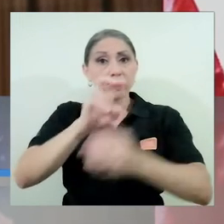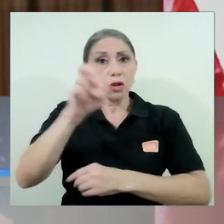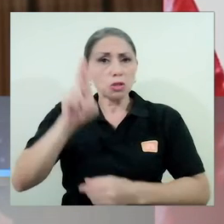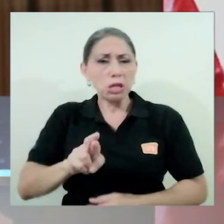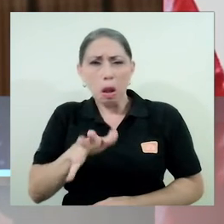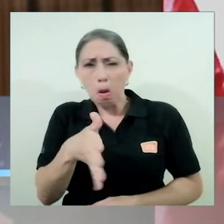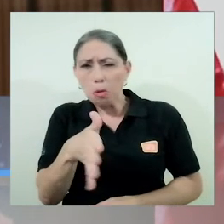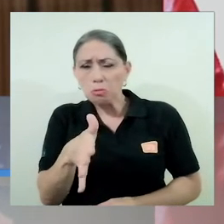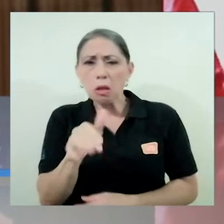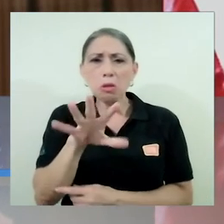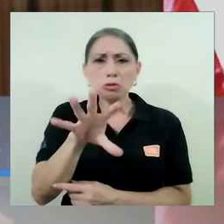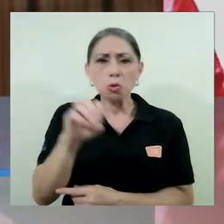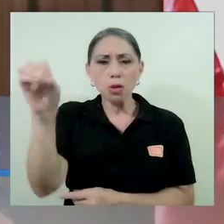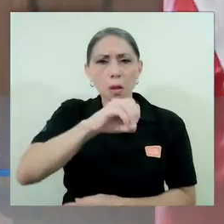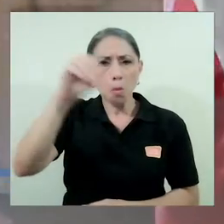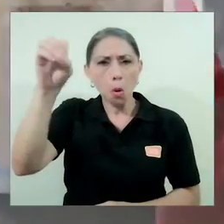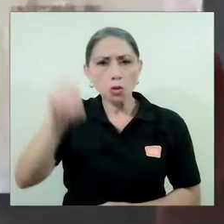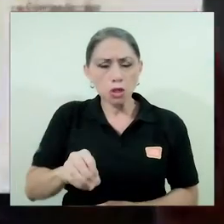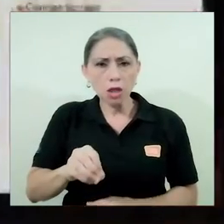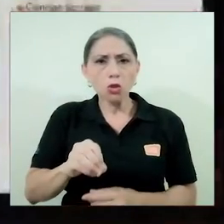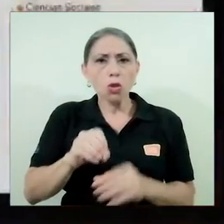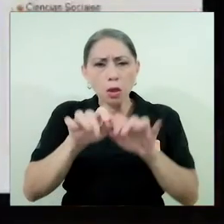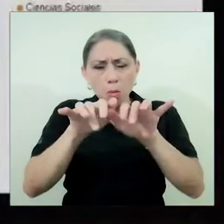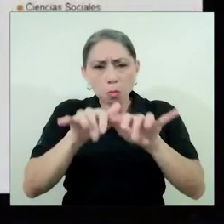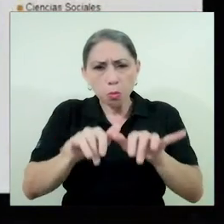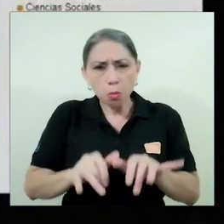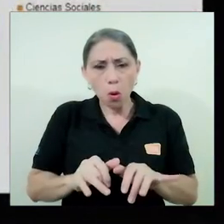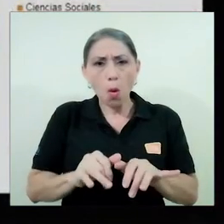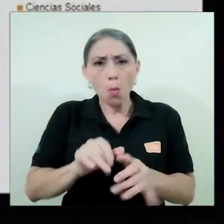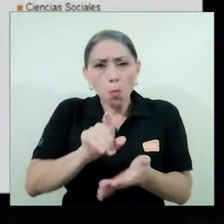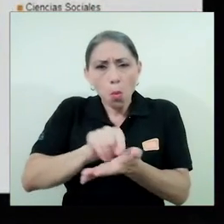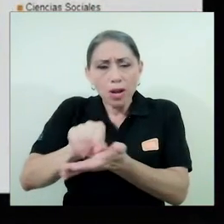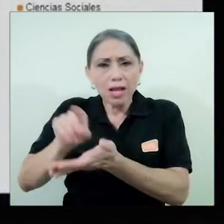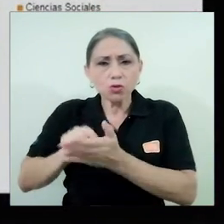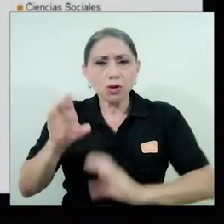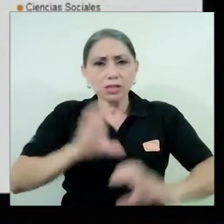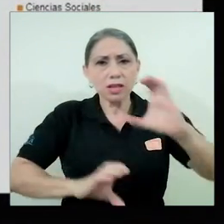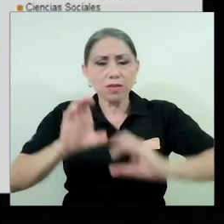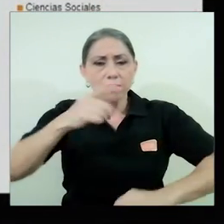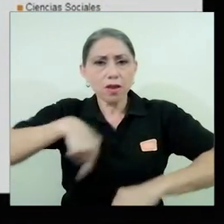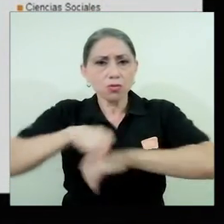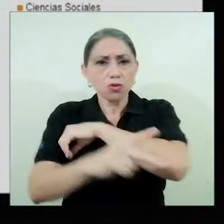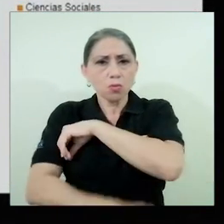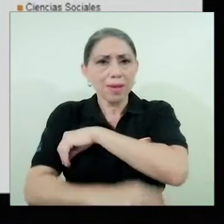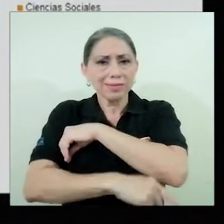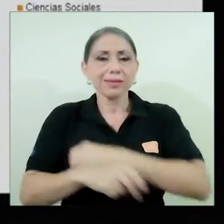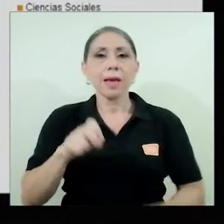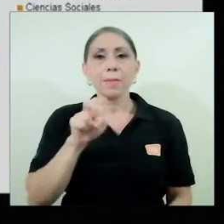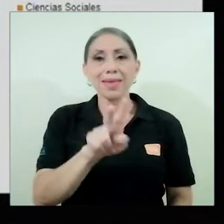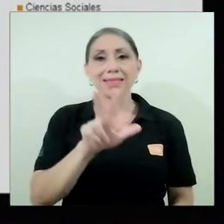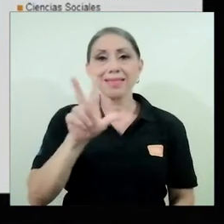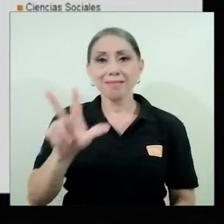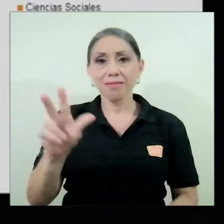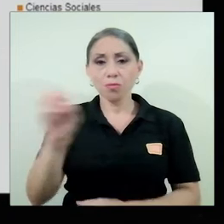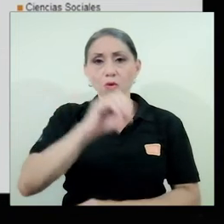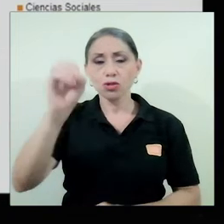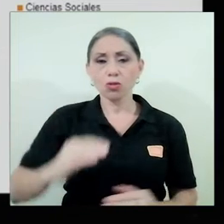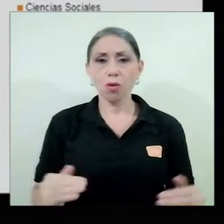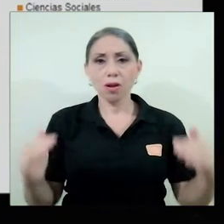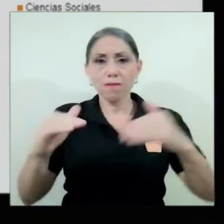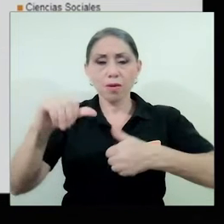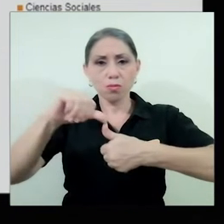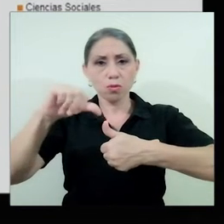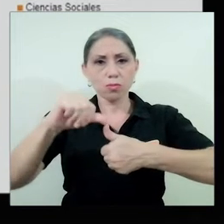Rica genera aproximadamente el 50% de las publicaciones científicas en nuestro país y el 23% en Centroamérica.